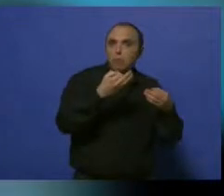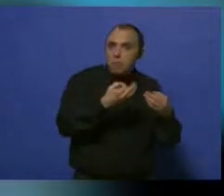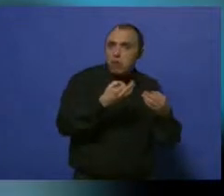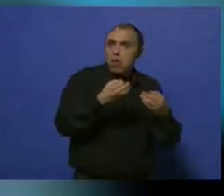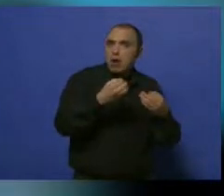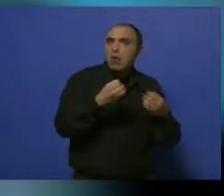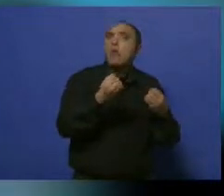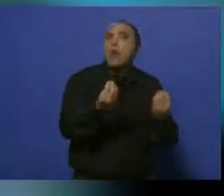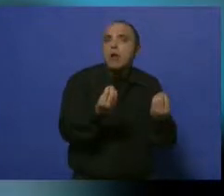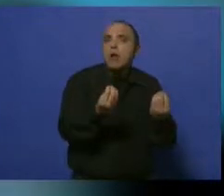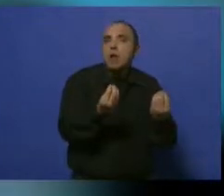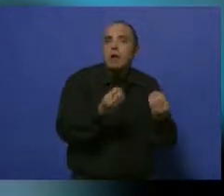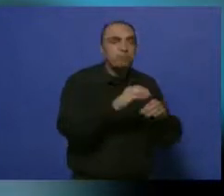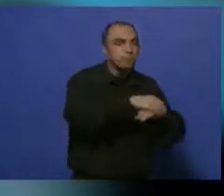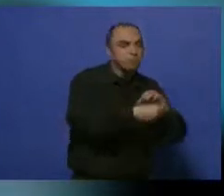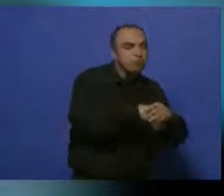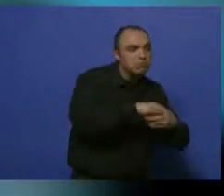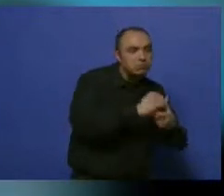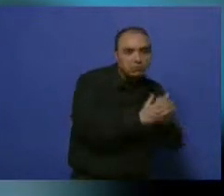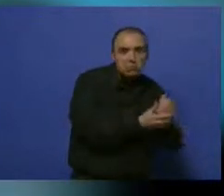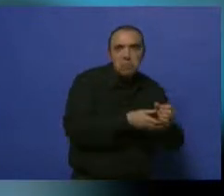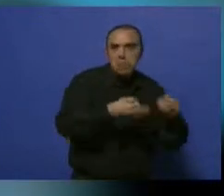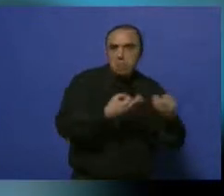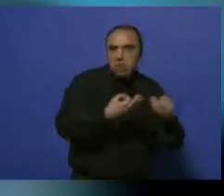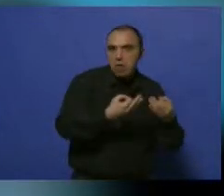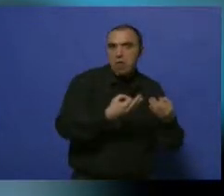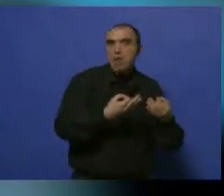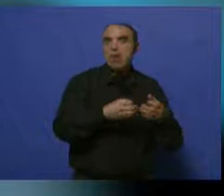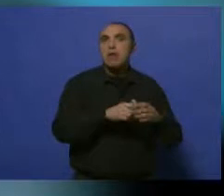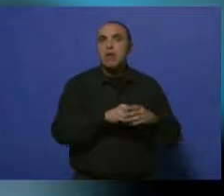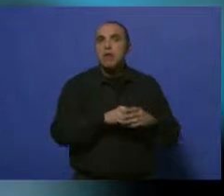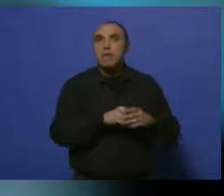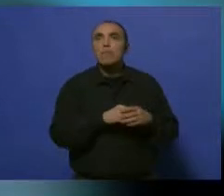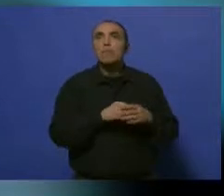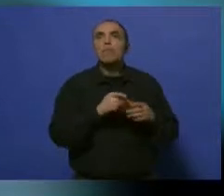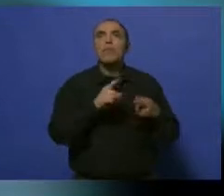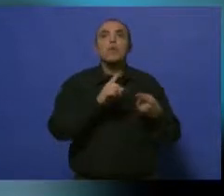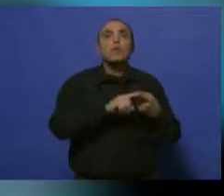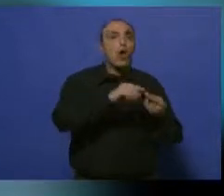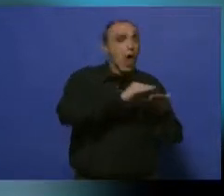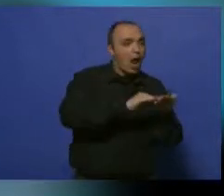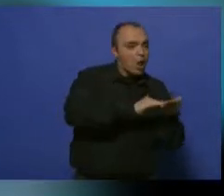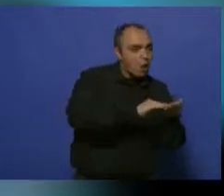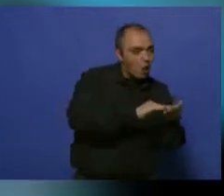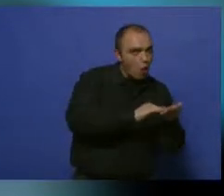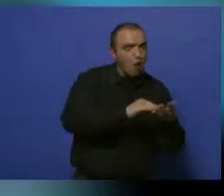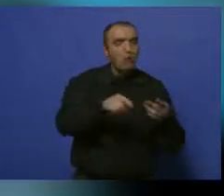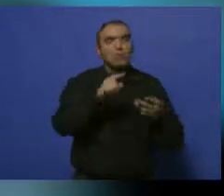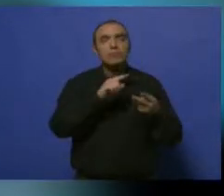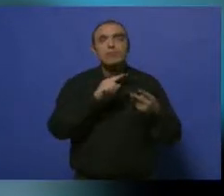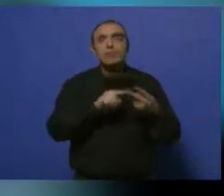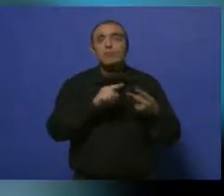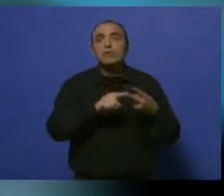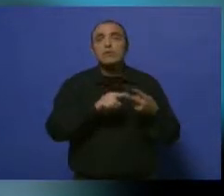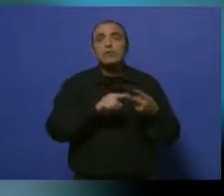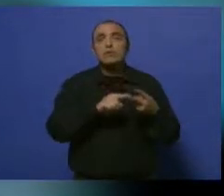sostener esta limpieza una, dos, hasta diez veces y no es muy evidente la sociedad con alcohol gel, el tener el hábito de